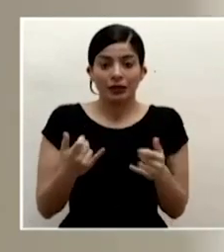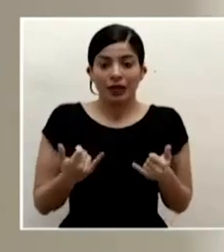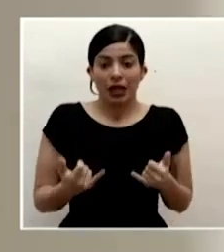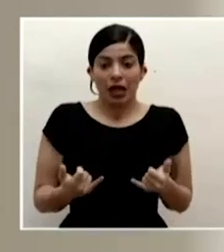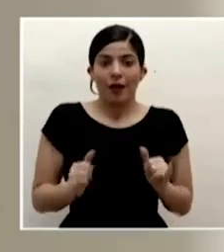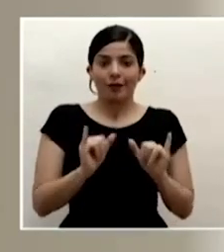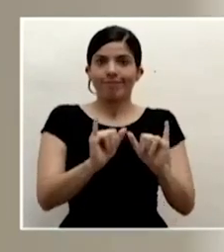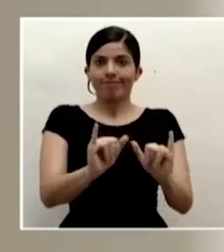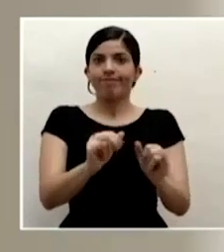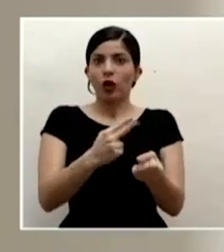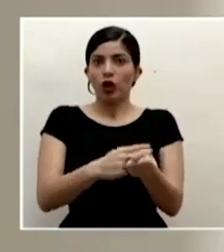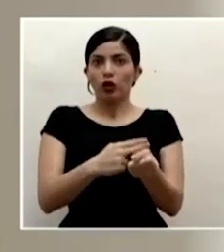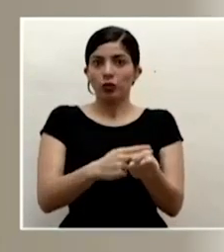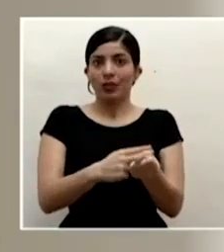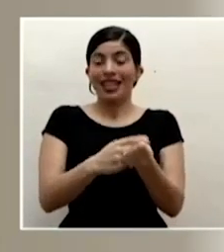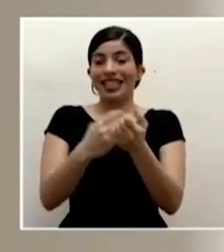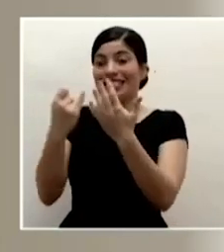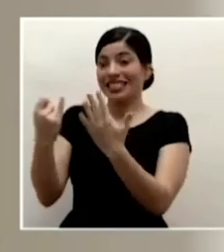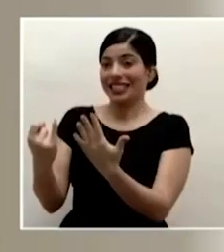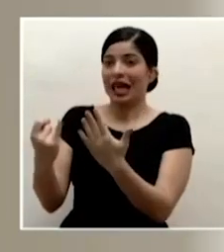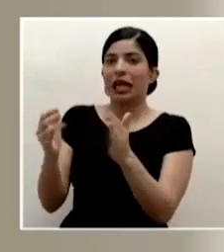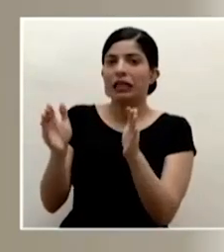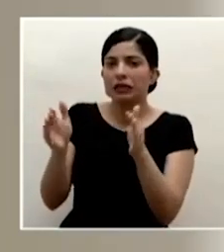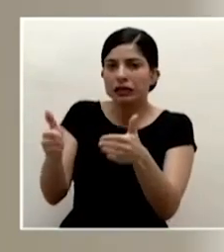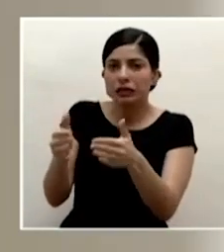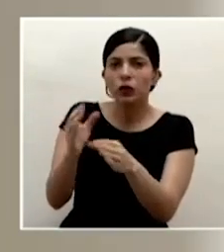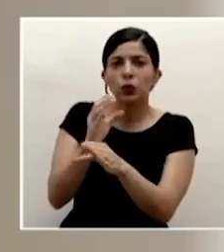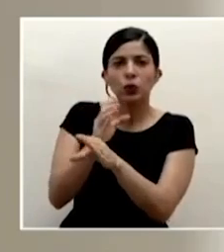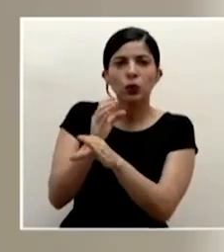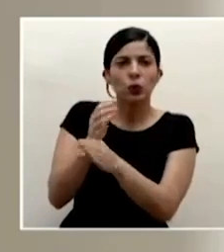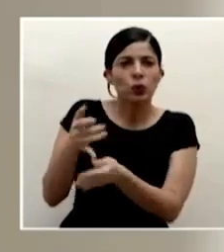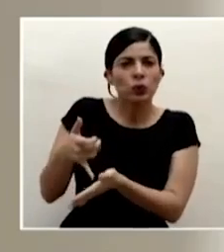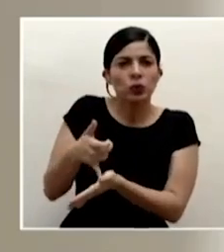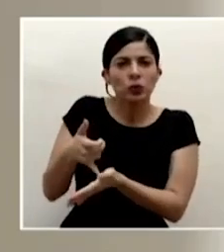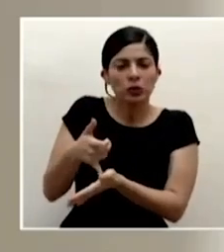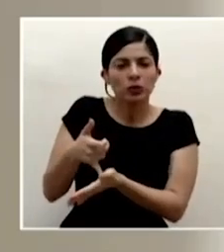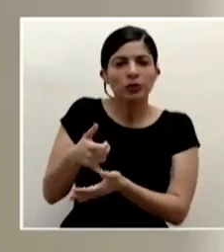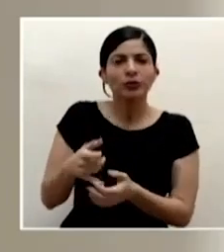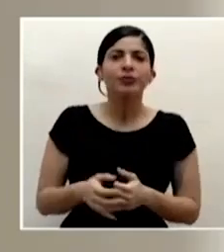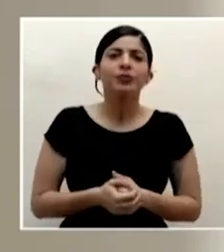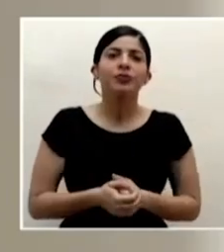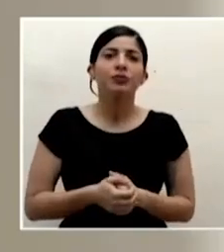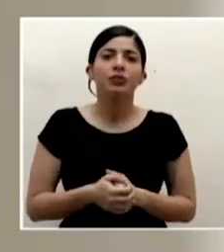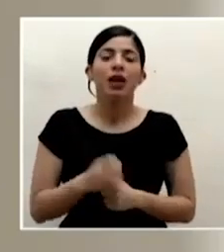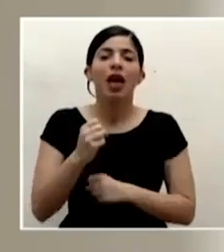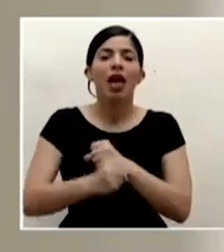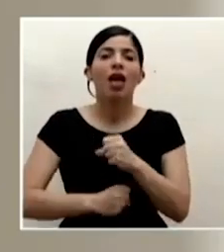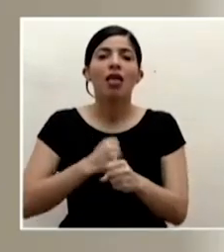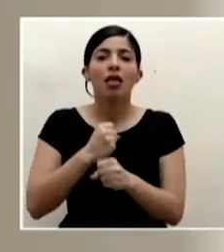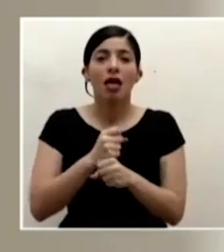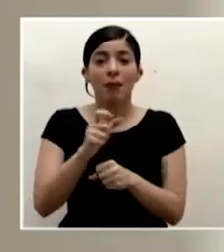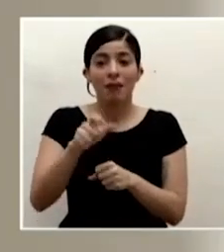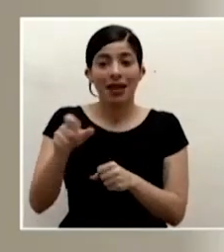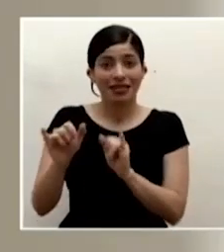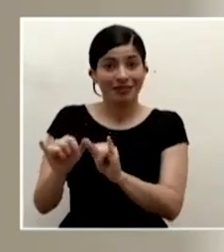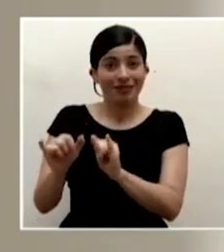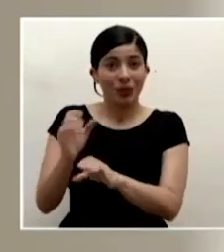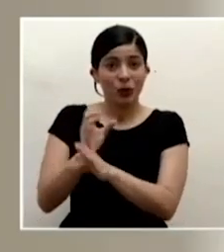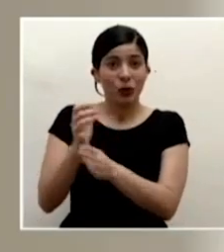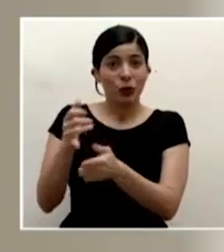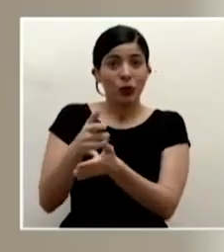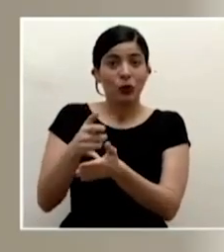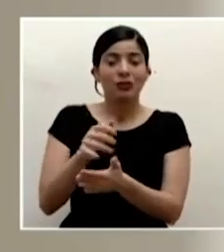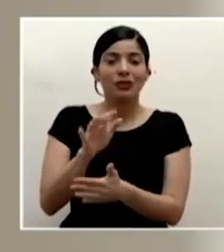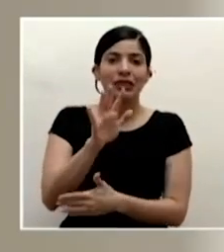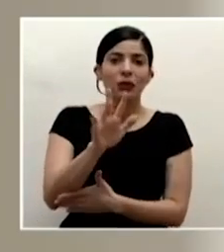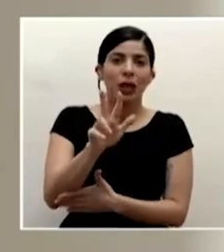hospitalizadas, seis de ellas están en unidad de cuidados intensivos. En el rango de edad de estas personas que están en cuidados intensivos va